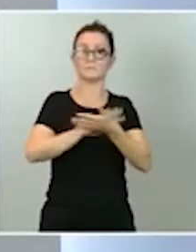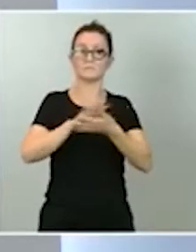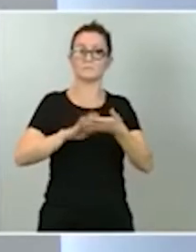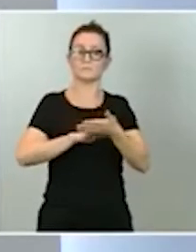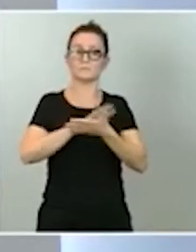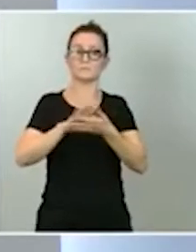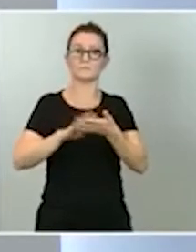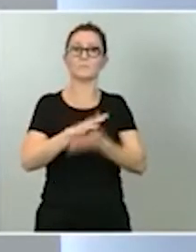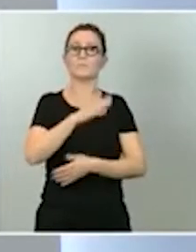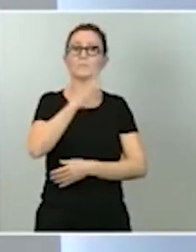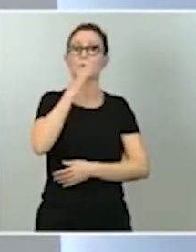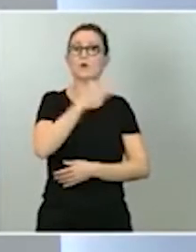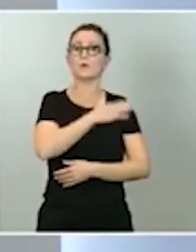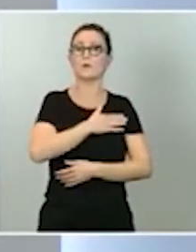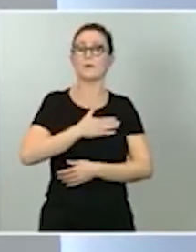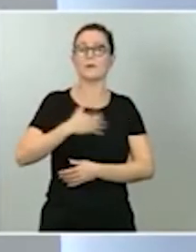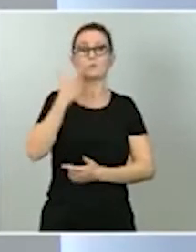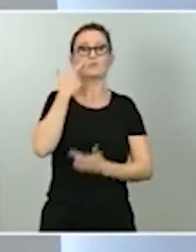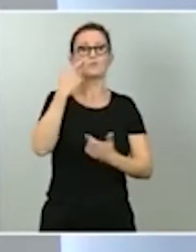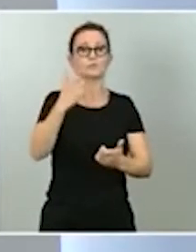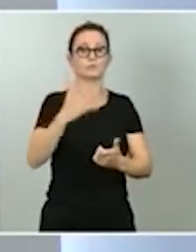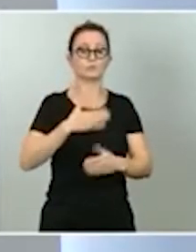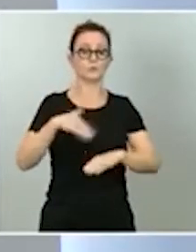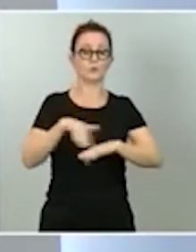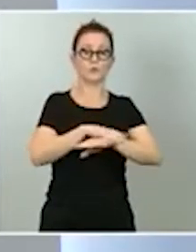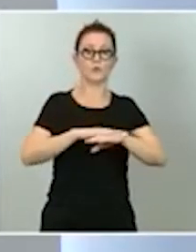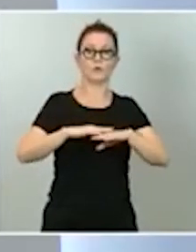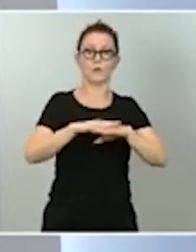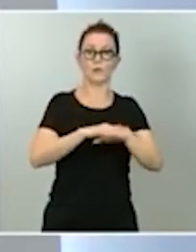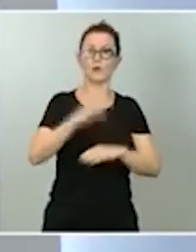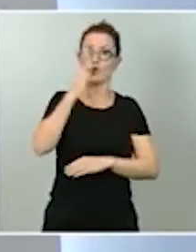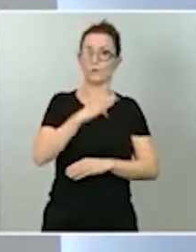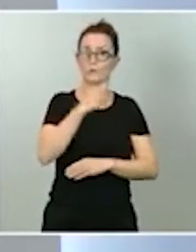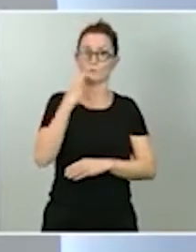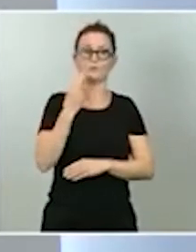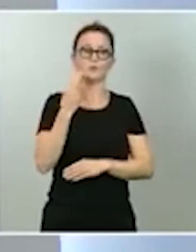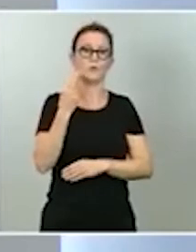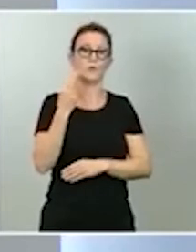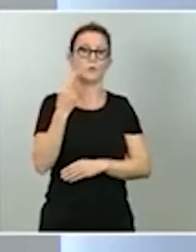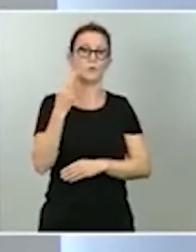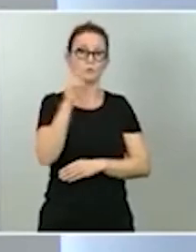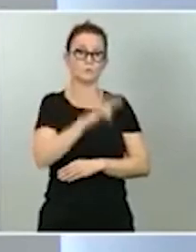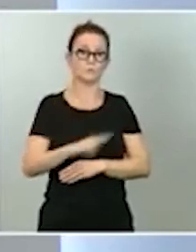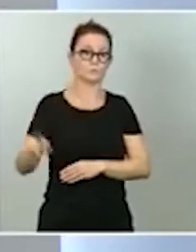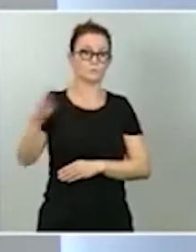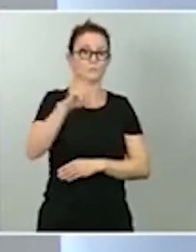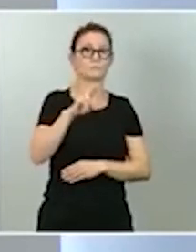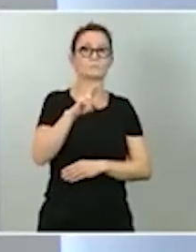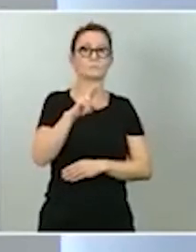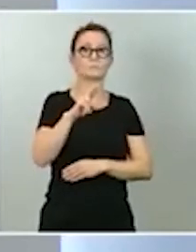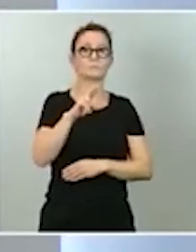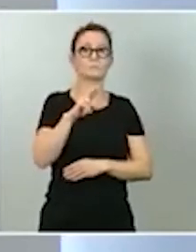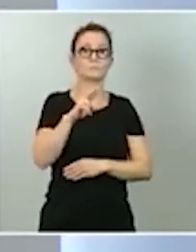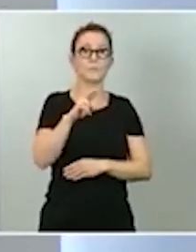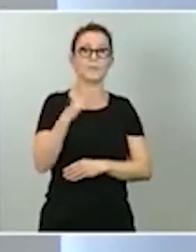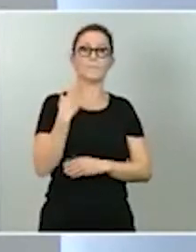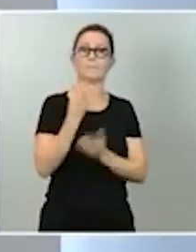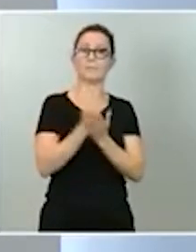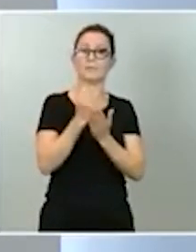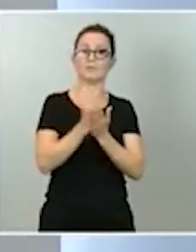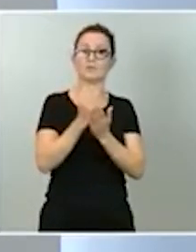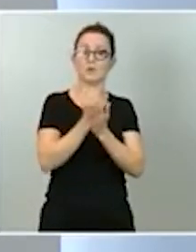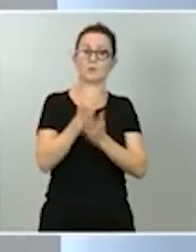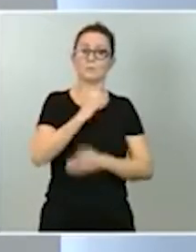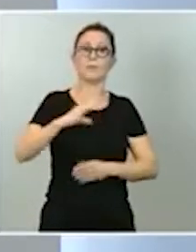compromiso de nuestro Gobierno con la revalorización o el mantenimiento de la capacidad adquisitiva de las pensiones, así como los sueldos de los